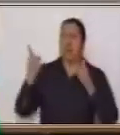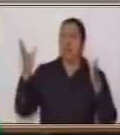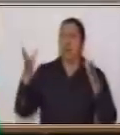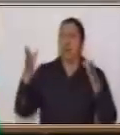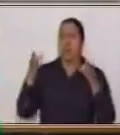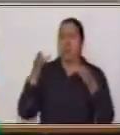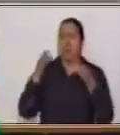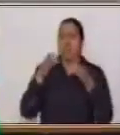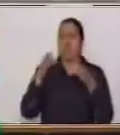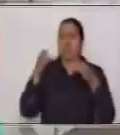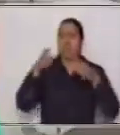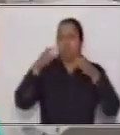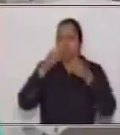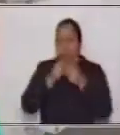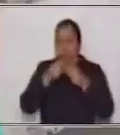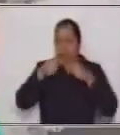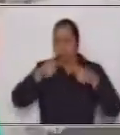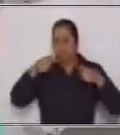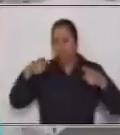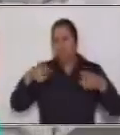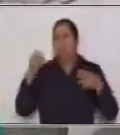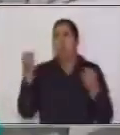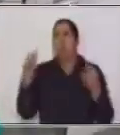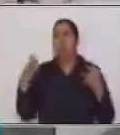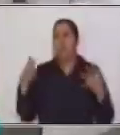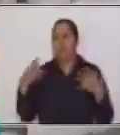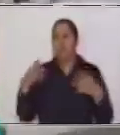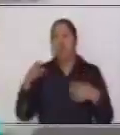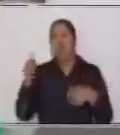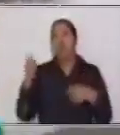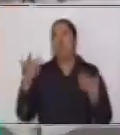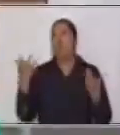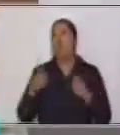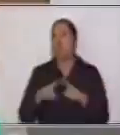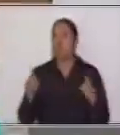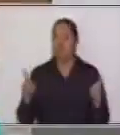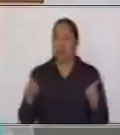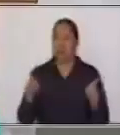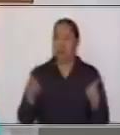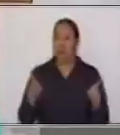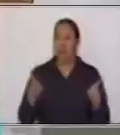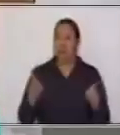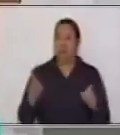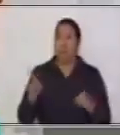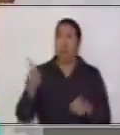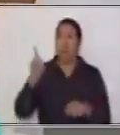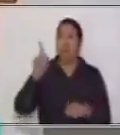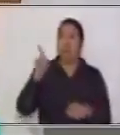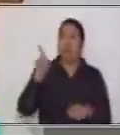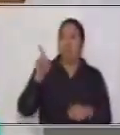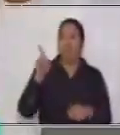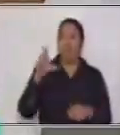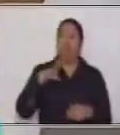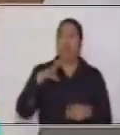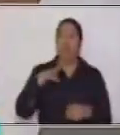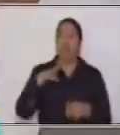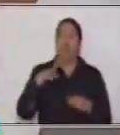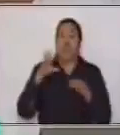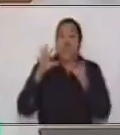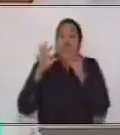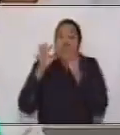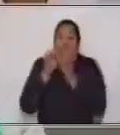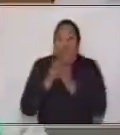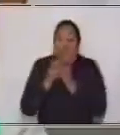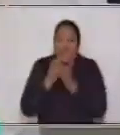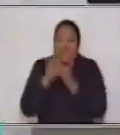hay una diferencia entre estos dos troncos. Que este tiene el círculo del centro más pequeño.